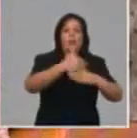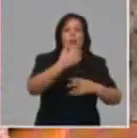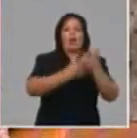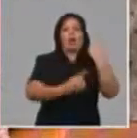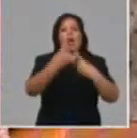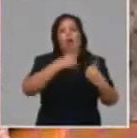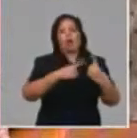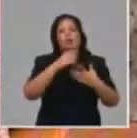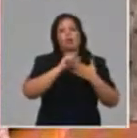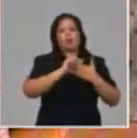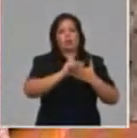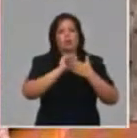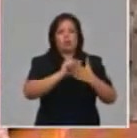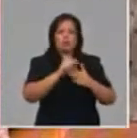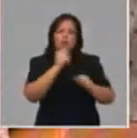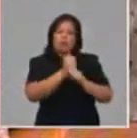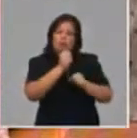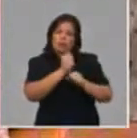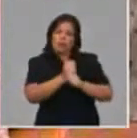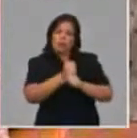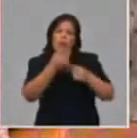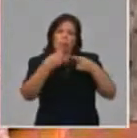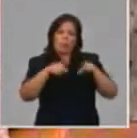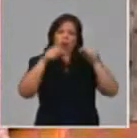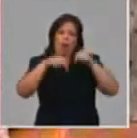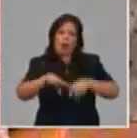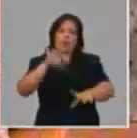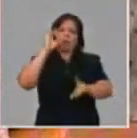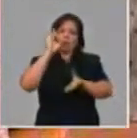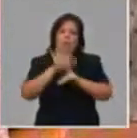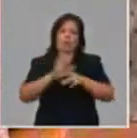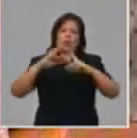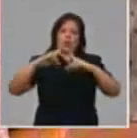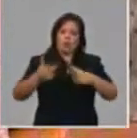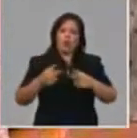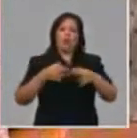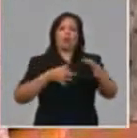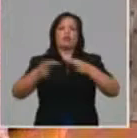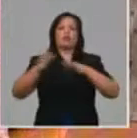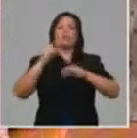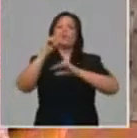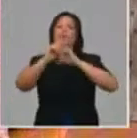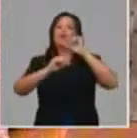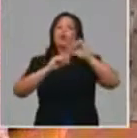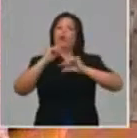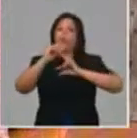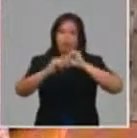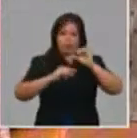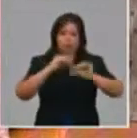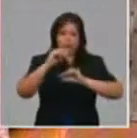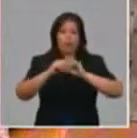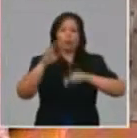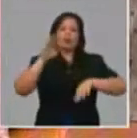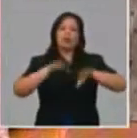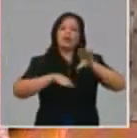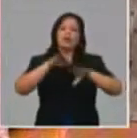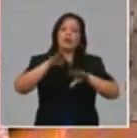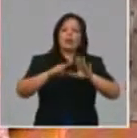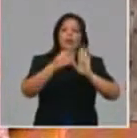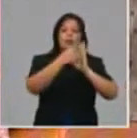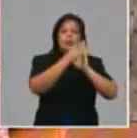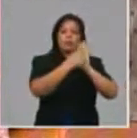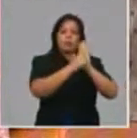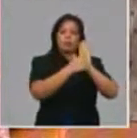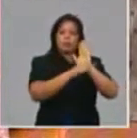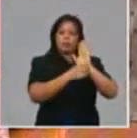servicios que son precisamente los que ahora se reirán incorporando también gradualmente a partir de los indicadores que ha definido el